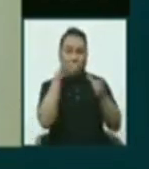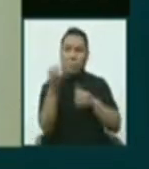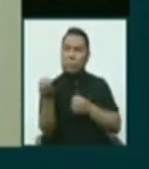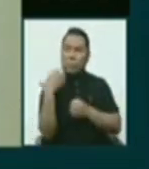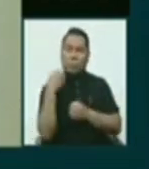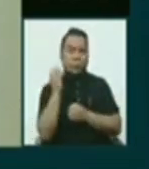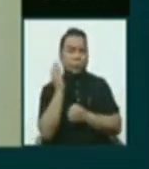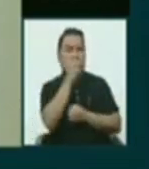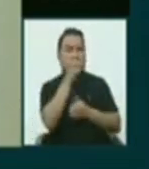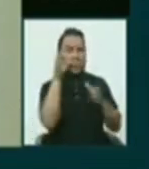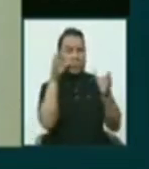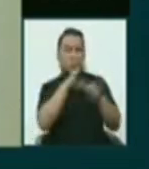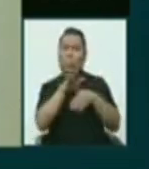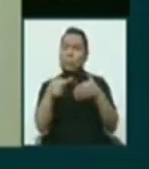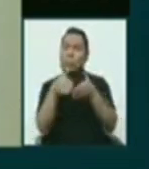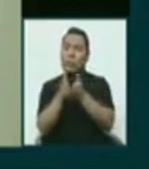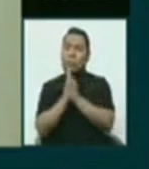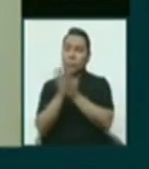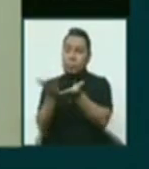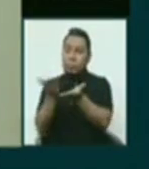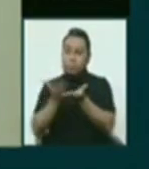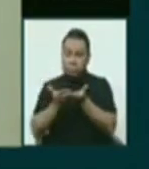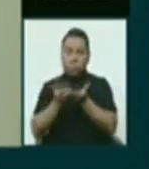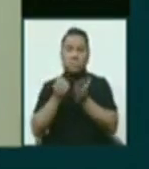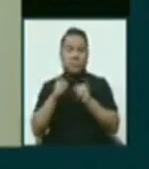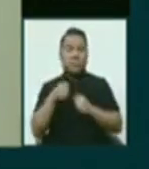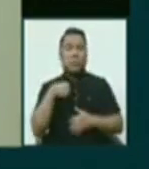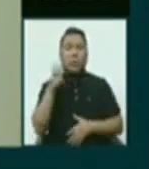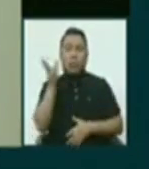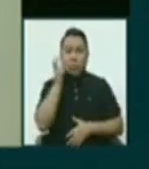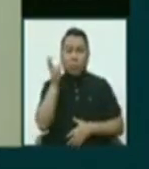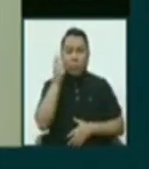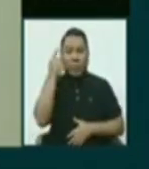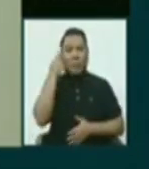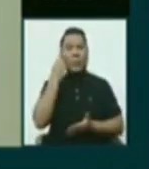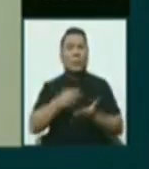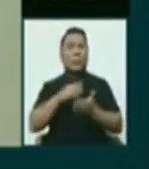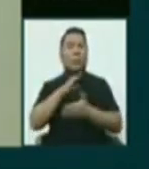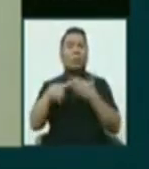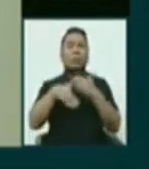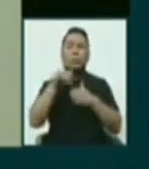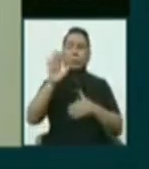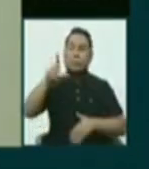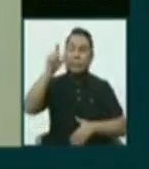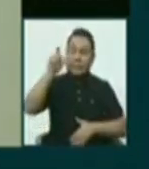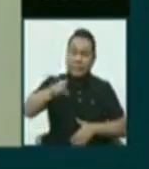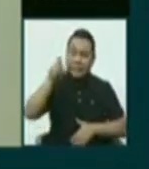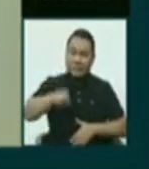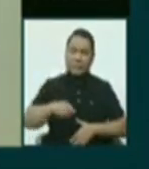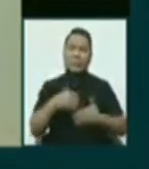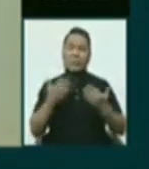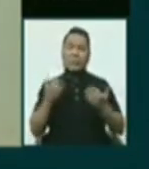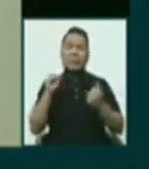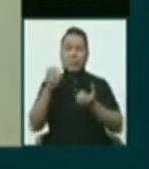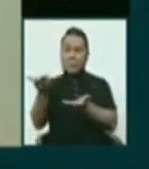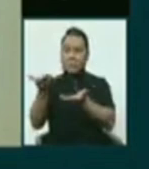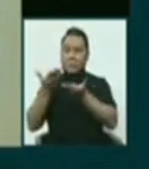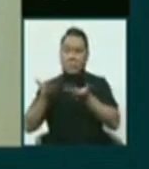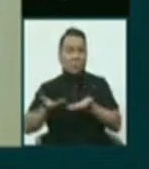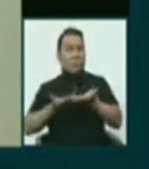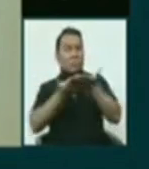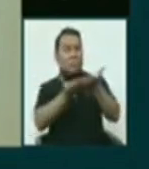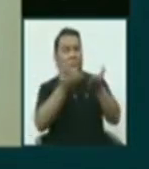Todos tus pedidos estamos como escuchándolo. ¿Para qué? Porque todas tus necesidades que vamos a llevarlo